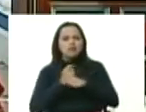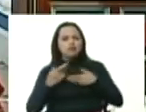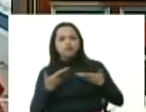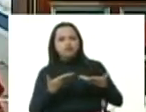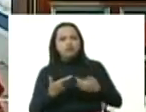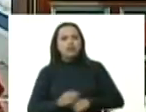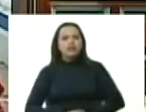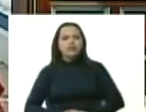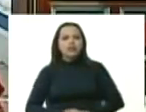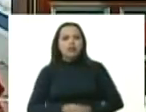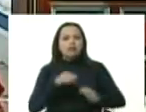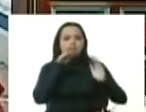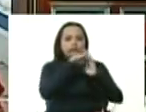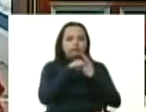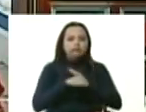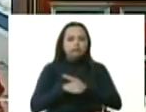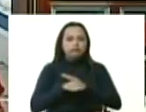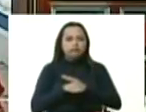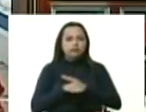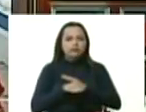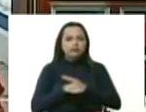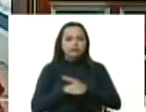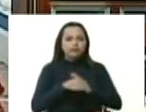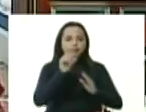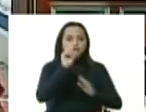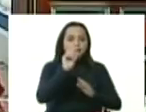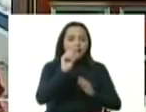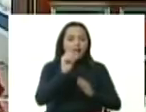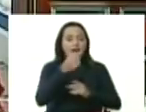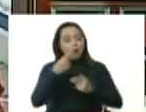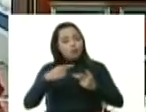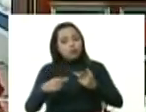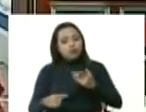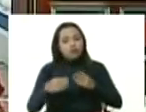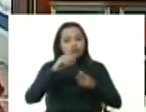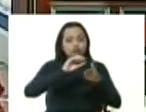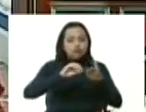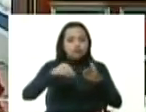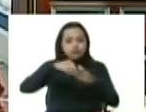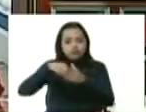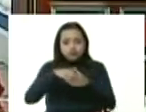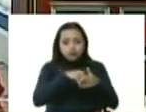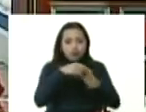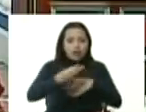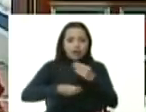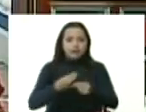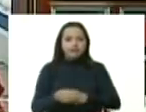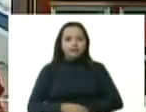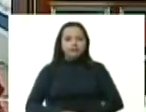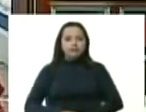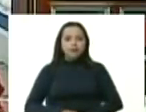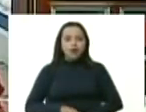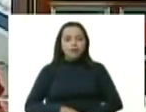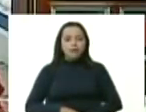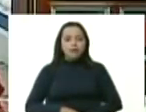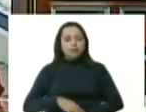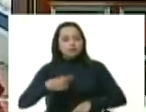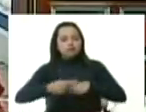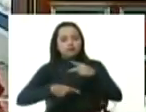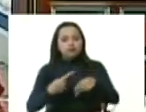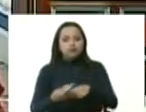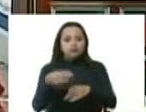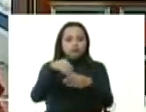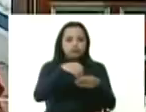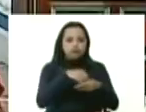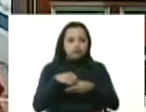almacenaje de cereales granos y otros productos a granel como parte del ciclo de acopio de la producción